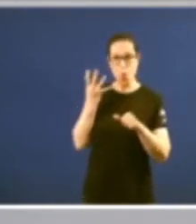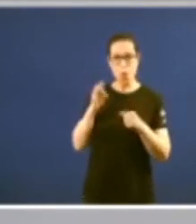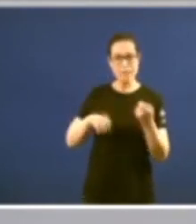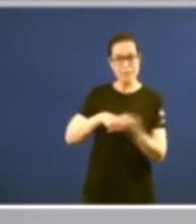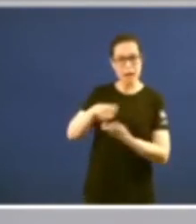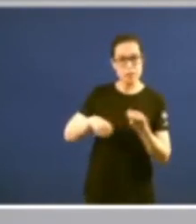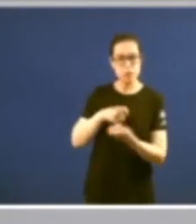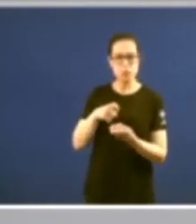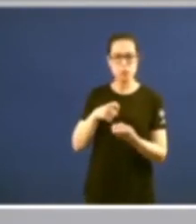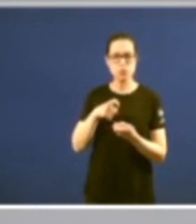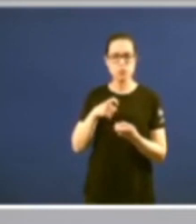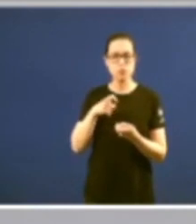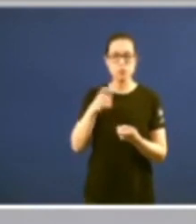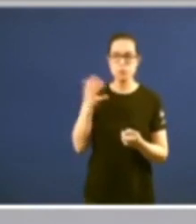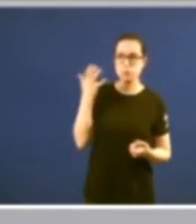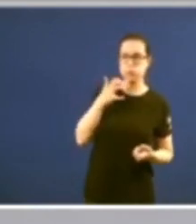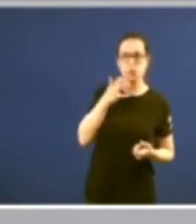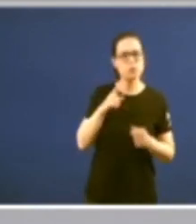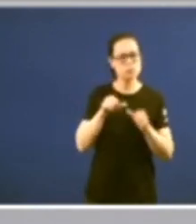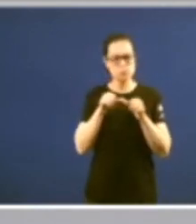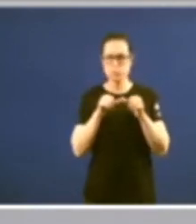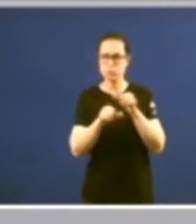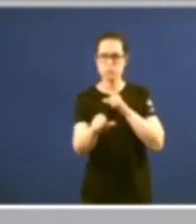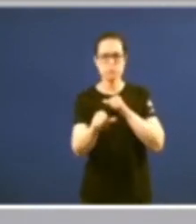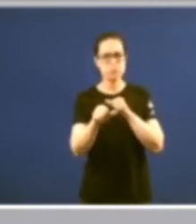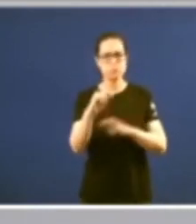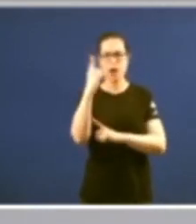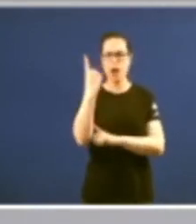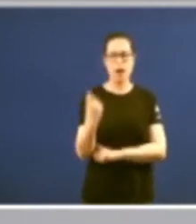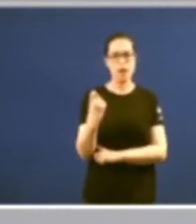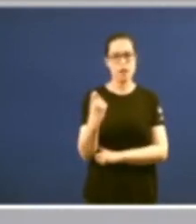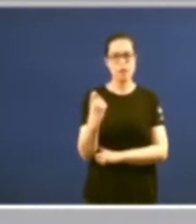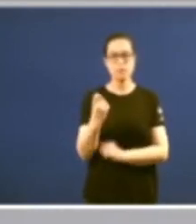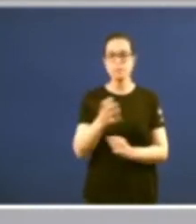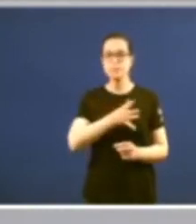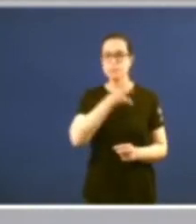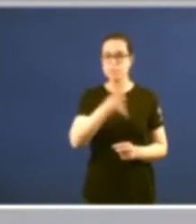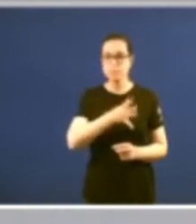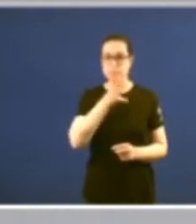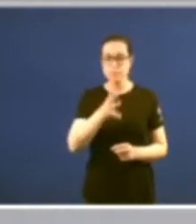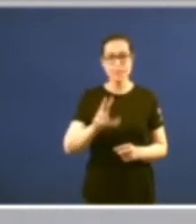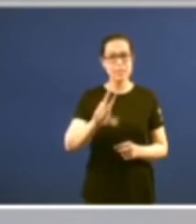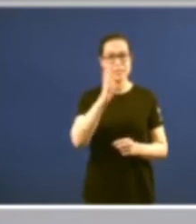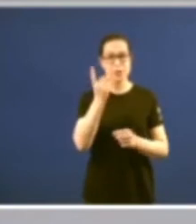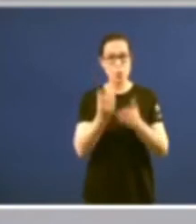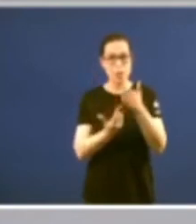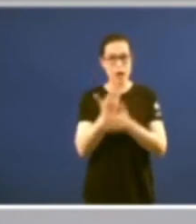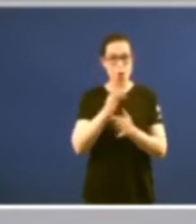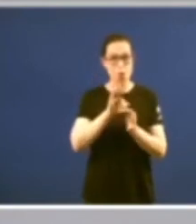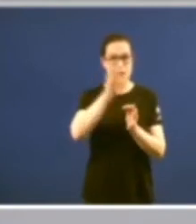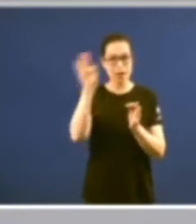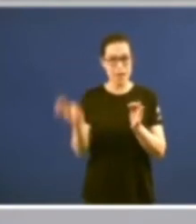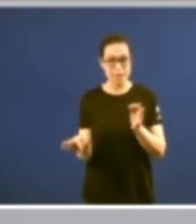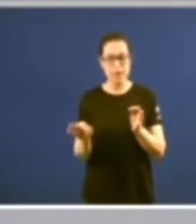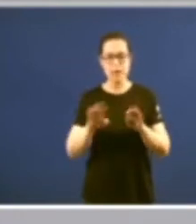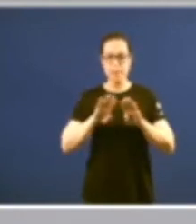estou absolutamente convencido por eso agradezo esta segunda xornada que a mesa e